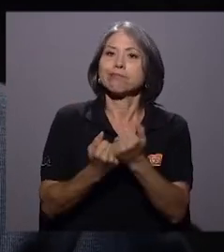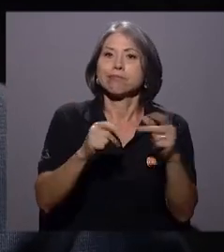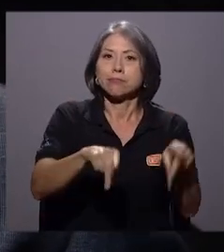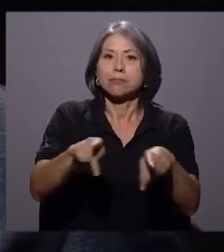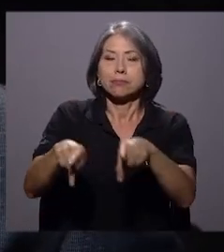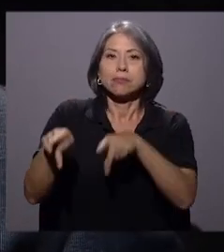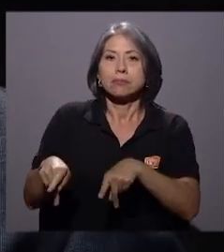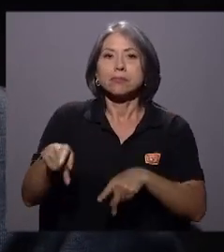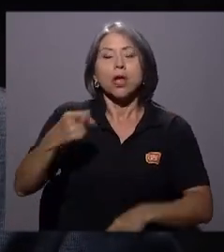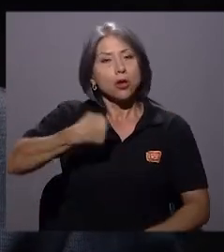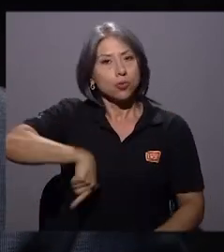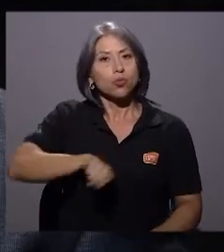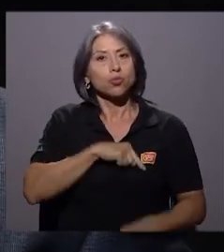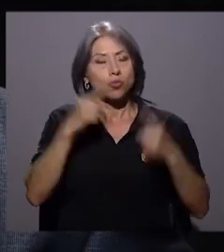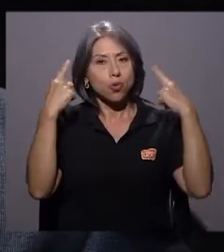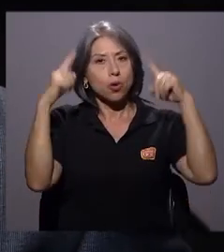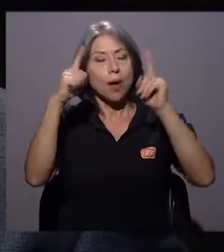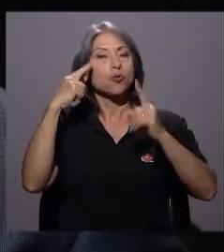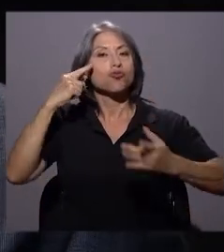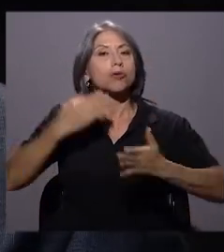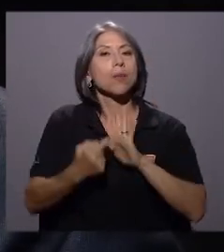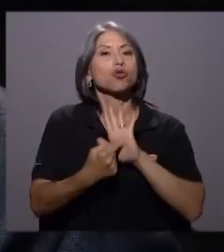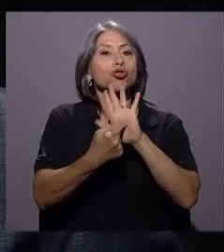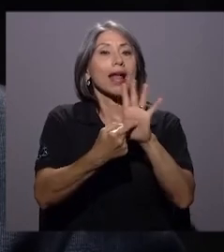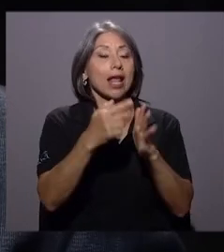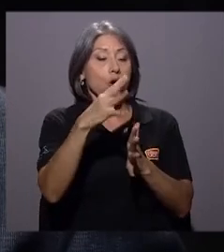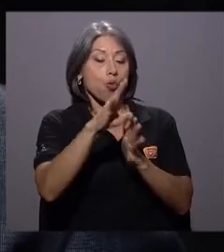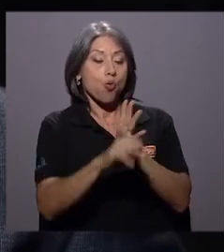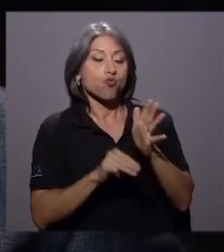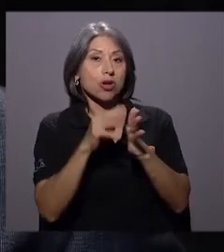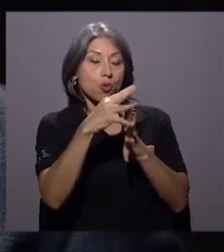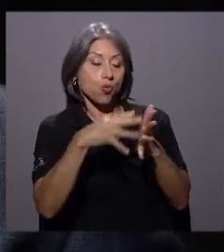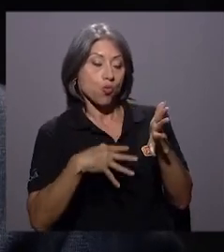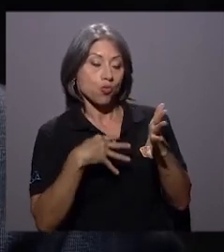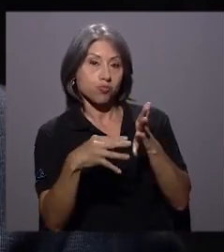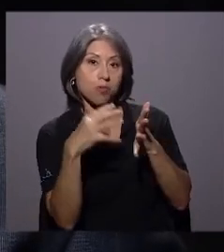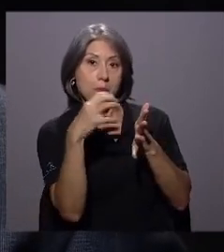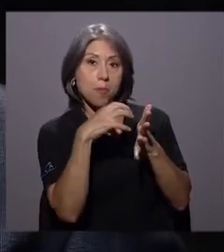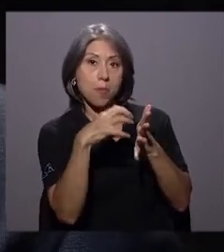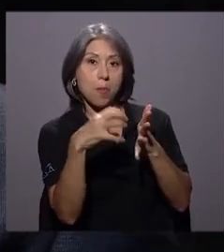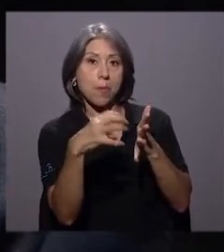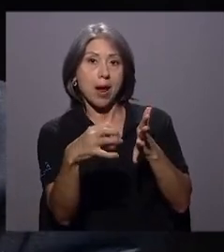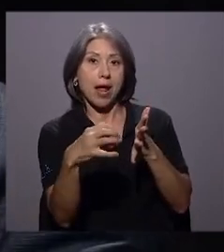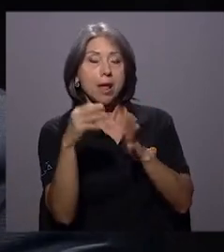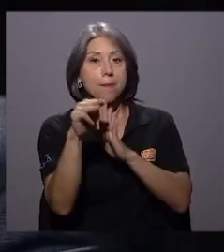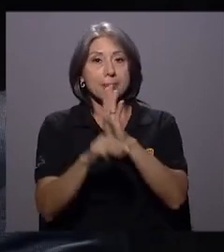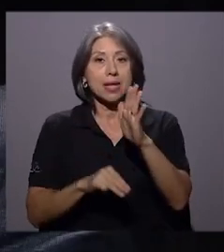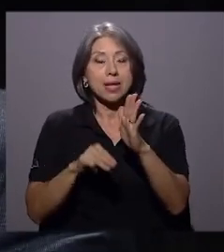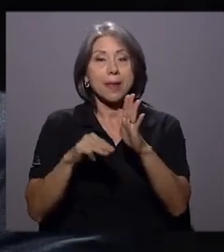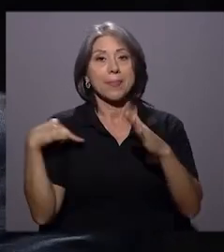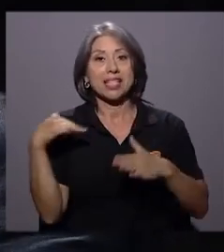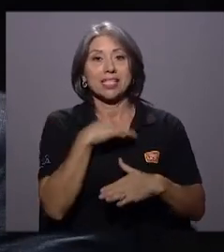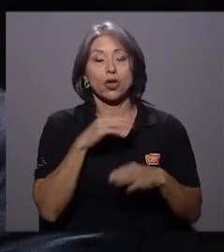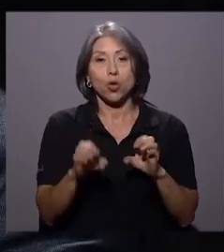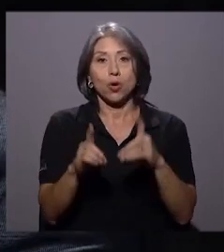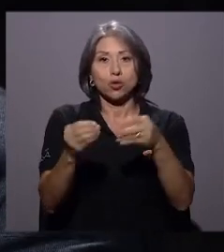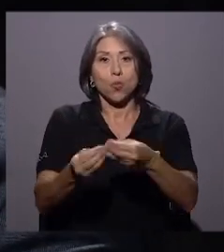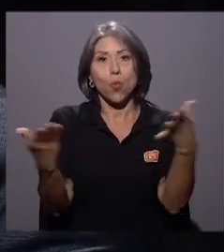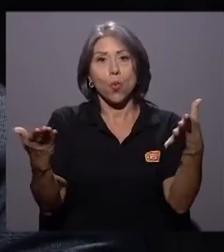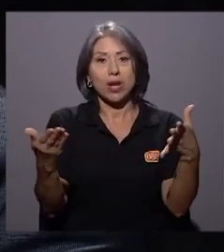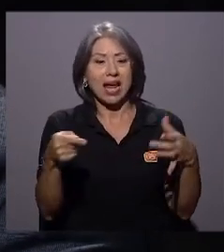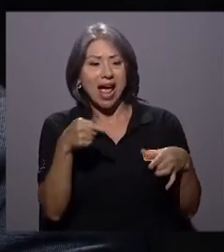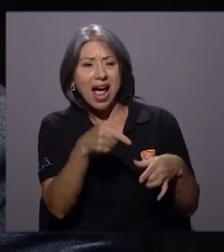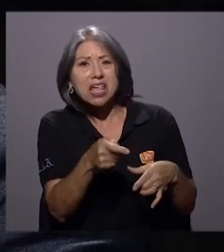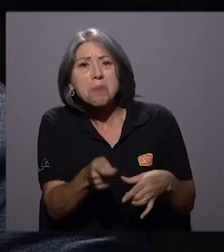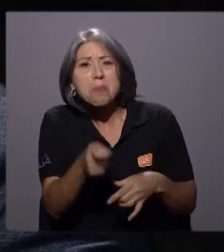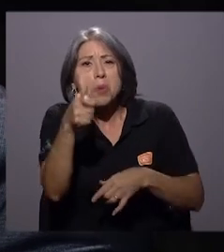logramos demostrar que las mallas curriculares vigentes en el Ministerio de Educación Pública dedican muy poco tiempo a